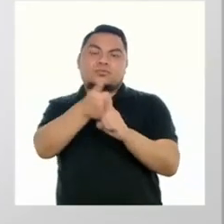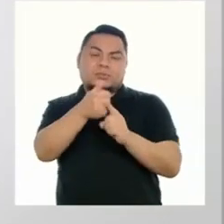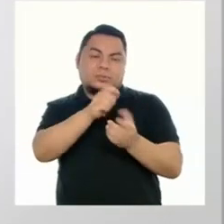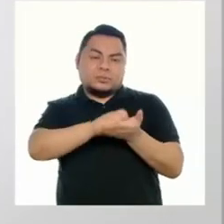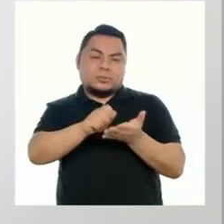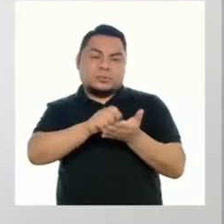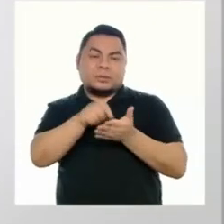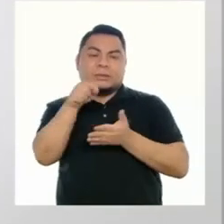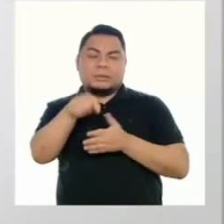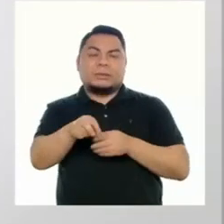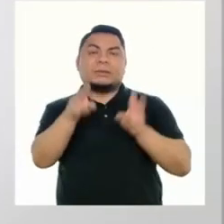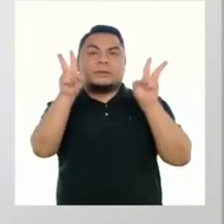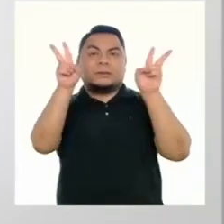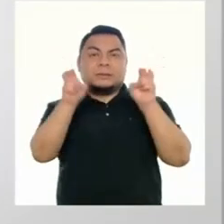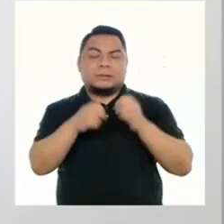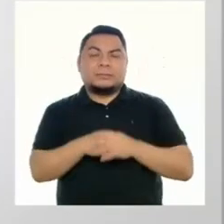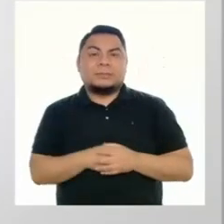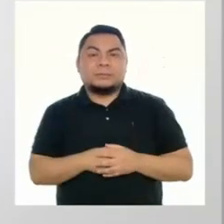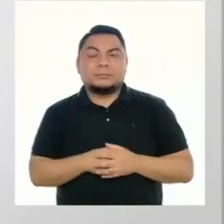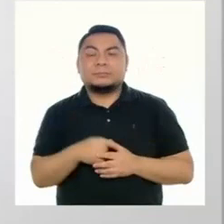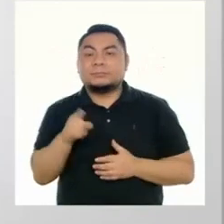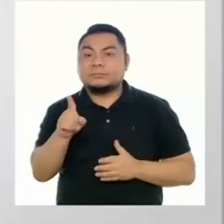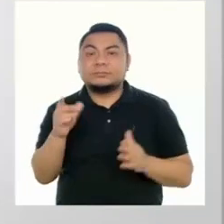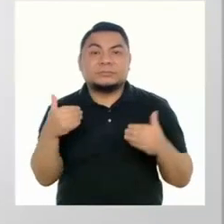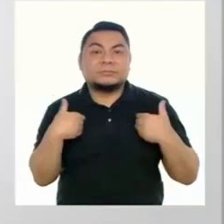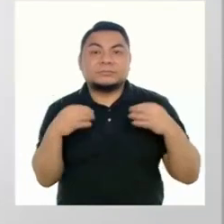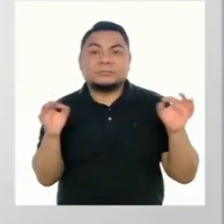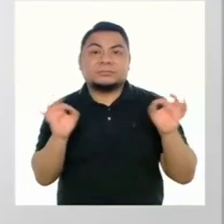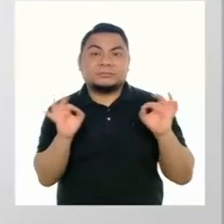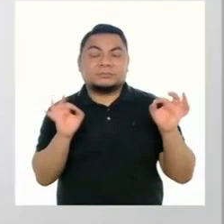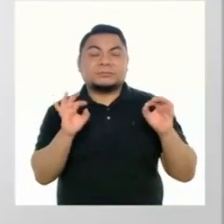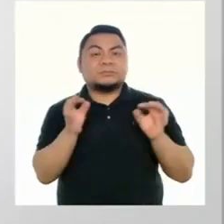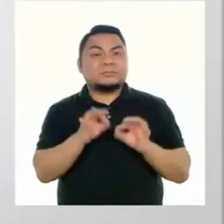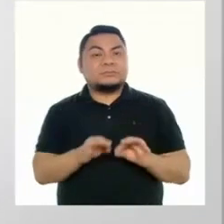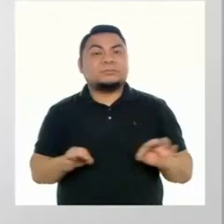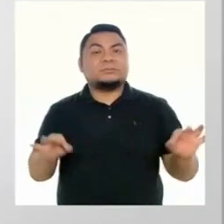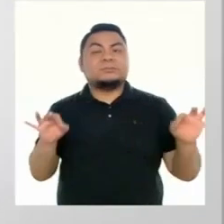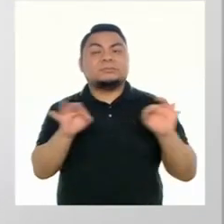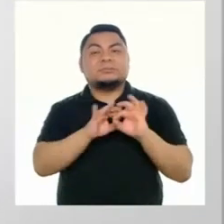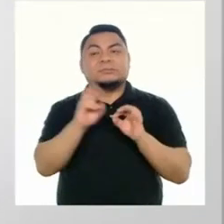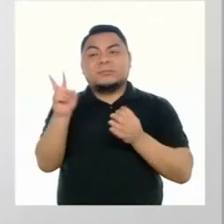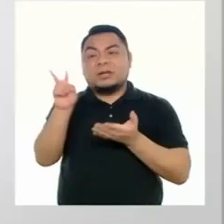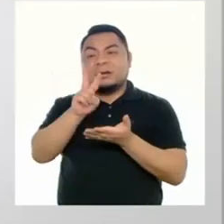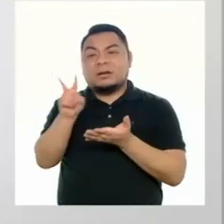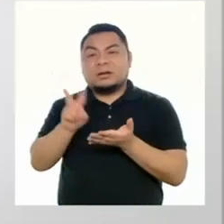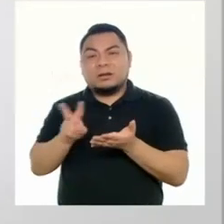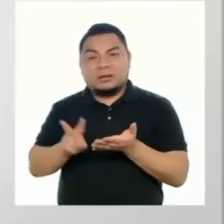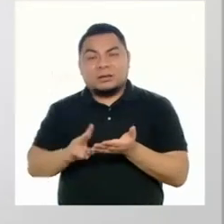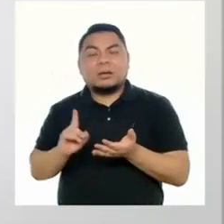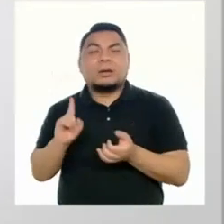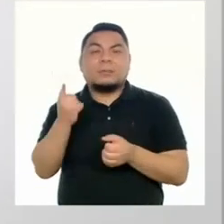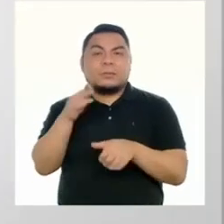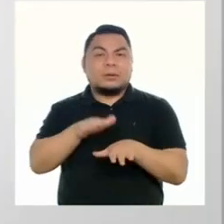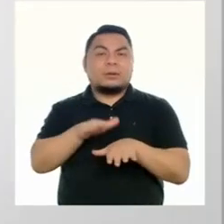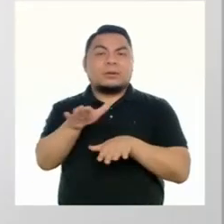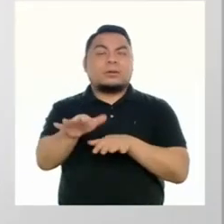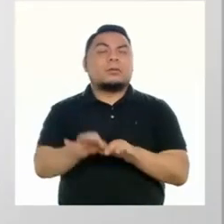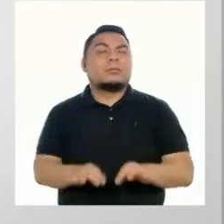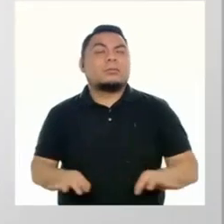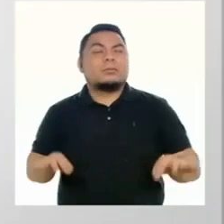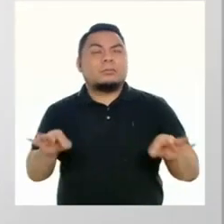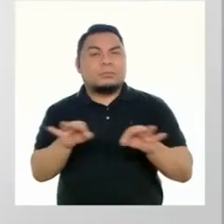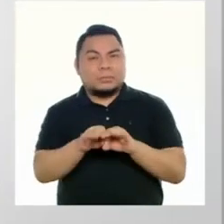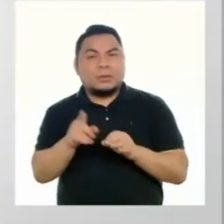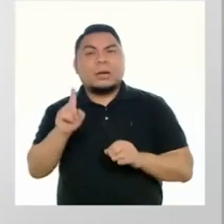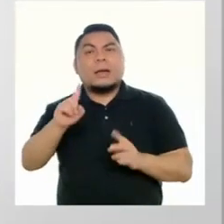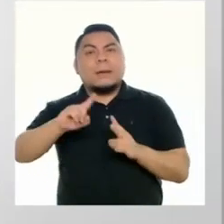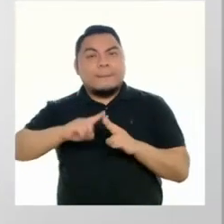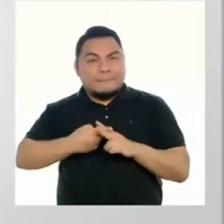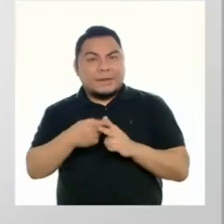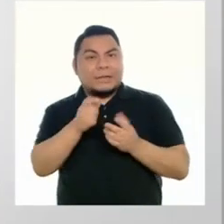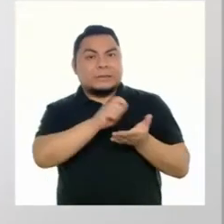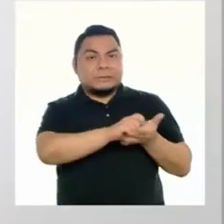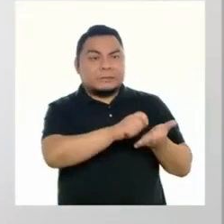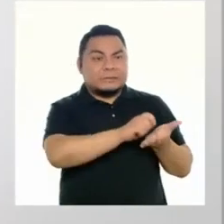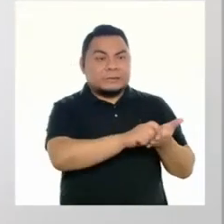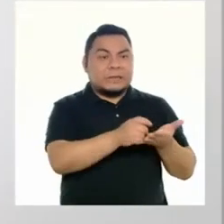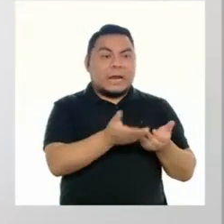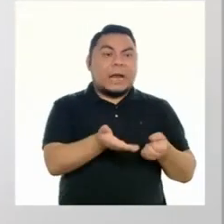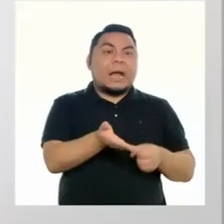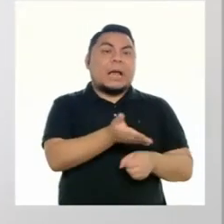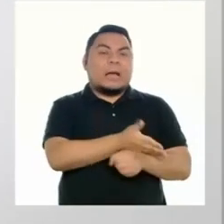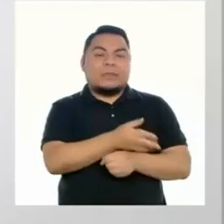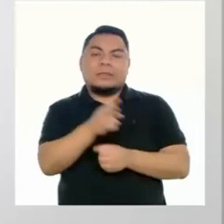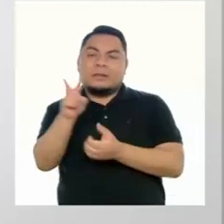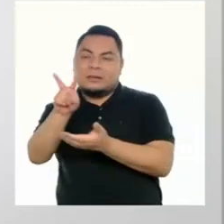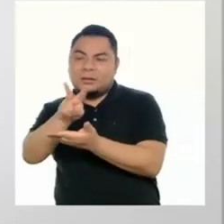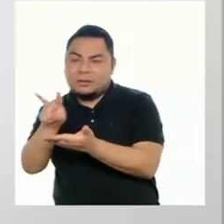postura respecto al tema. Si no tenemos en cuenta la importancia de leer como un paso previo y fundamental para empezar a escribir,